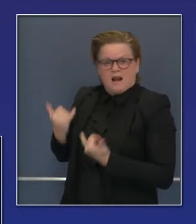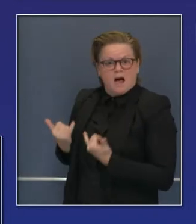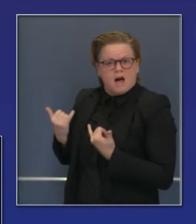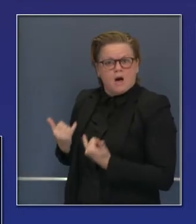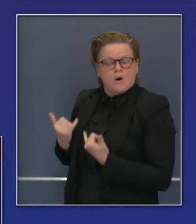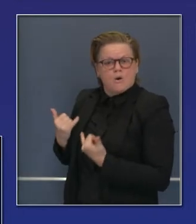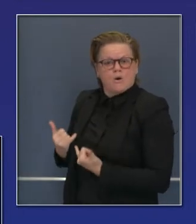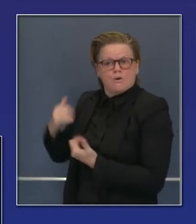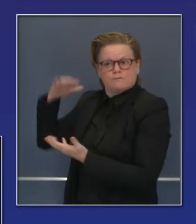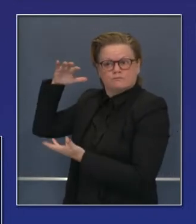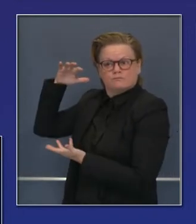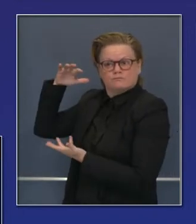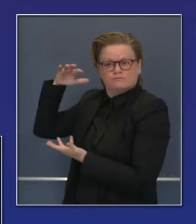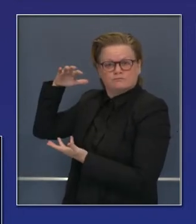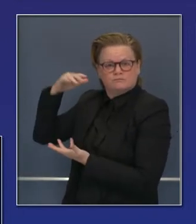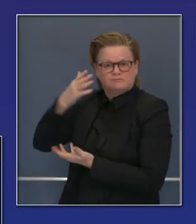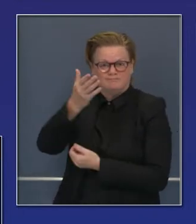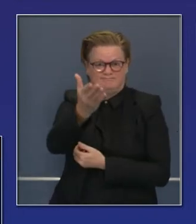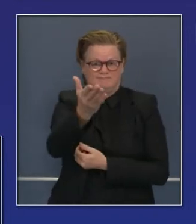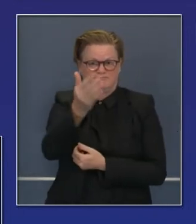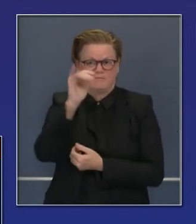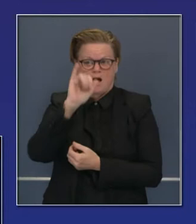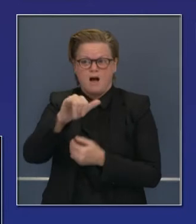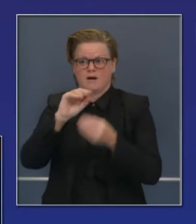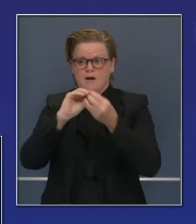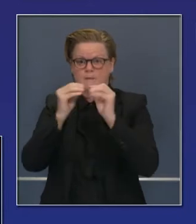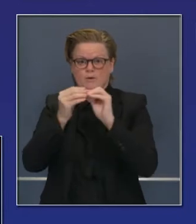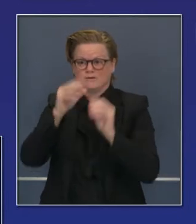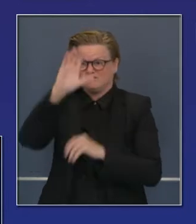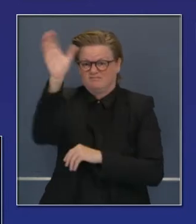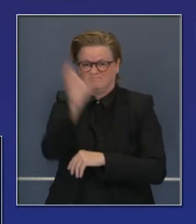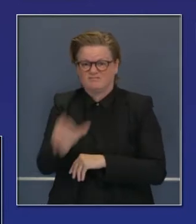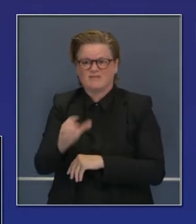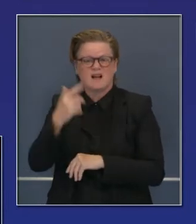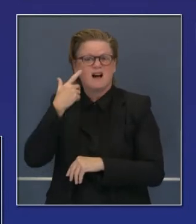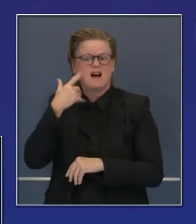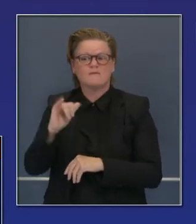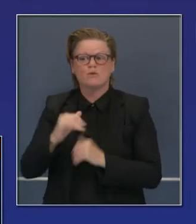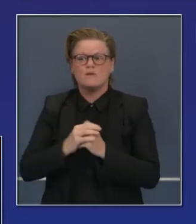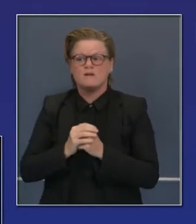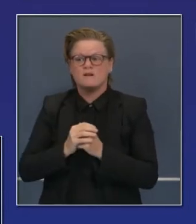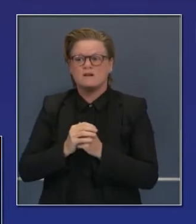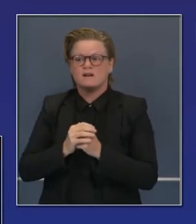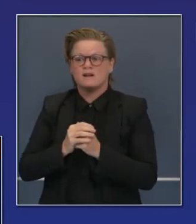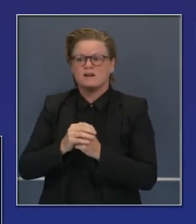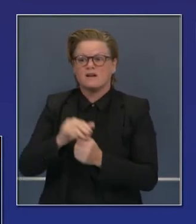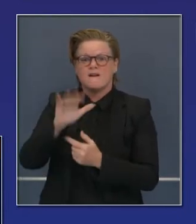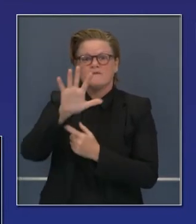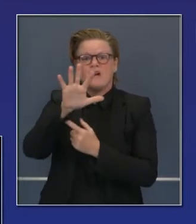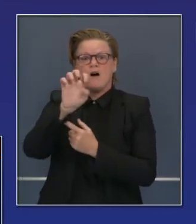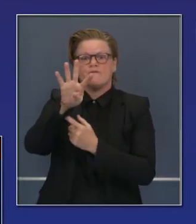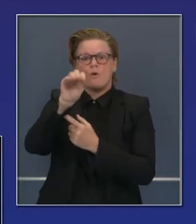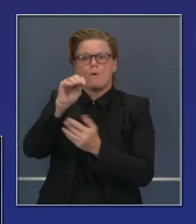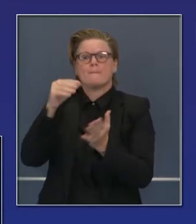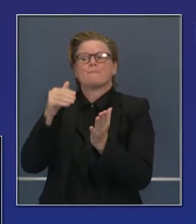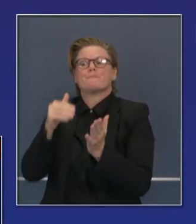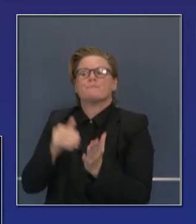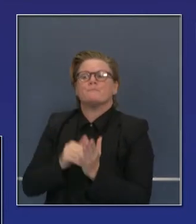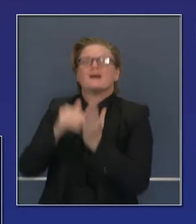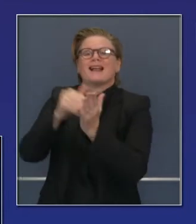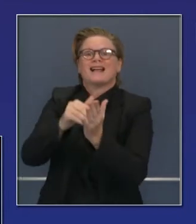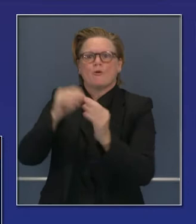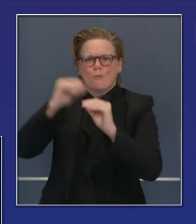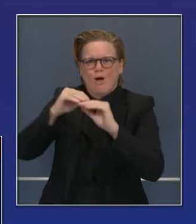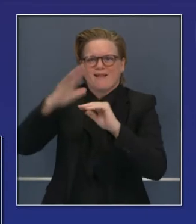inventario actual. El lunes les indiqué que en California como estado tiene 40 millones mascarillas más que